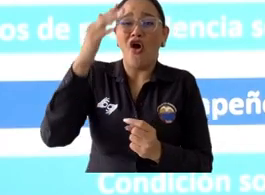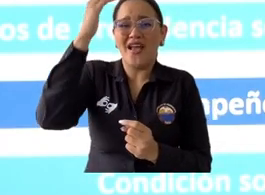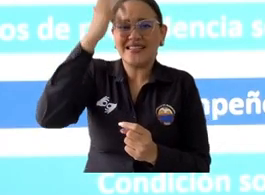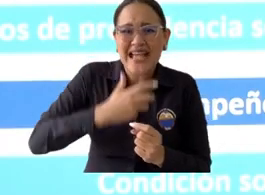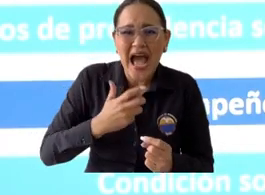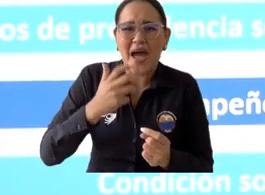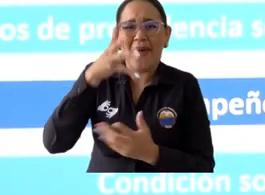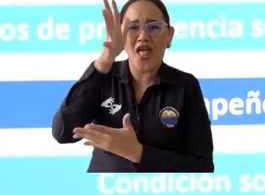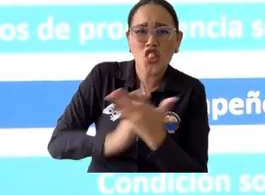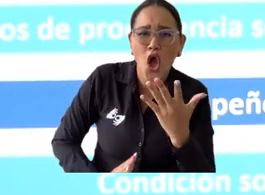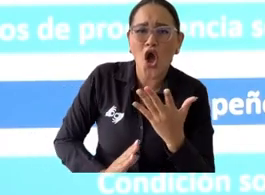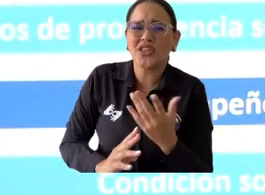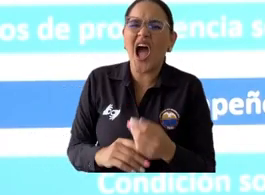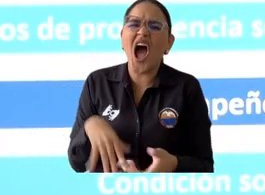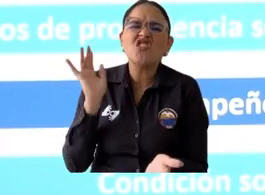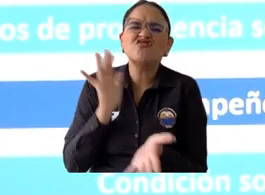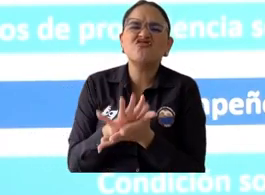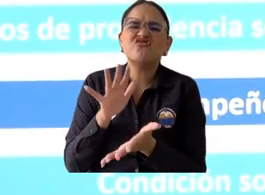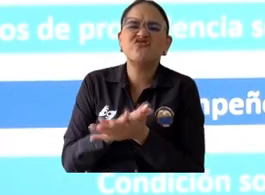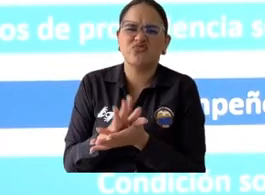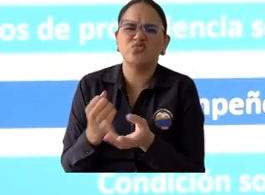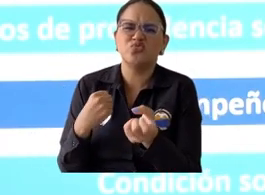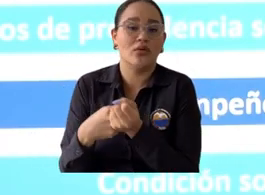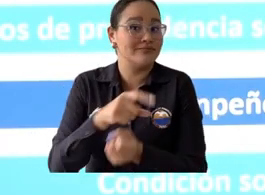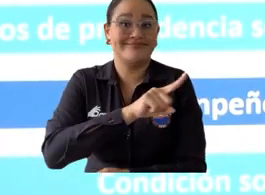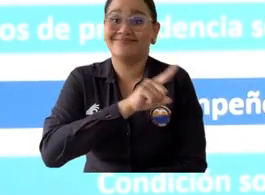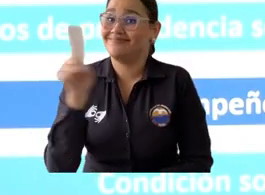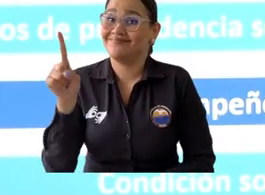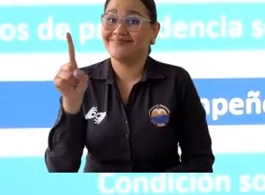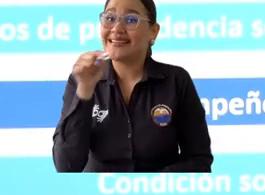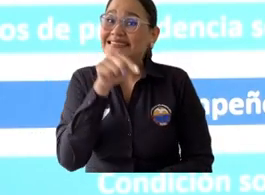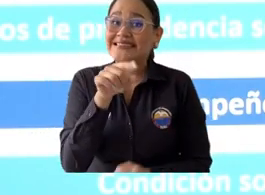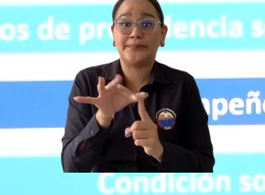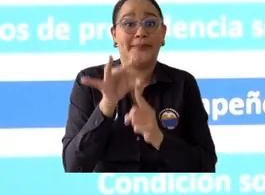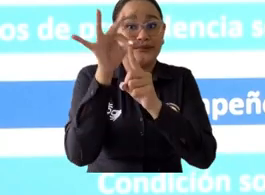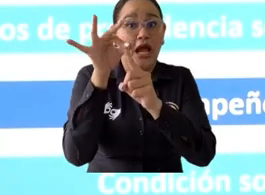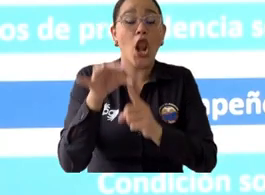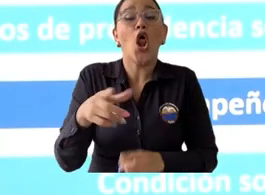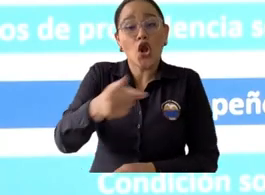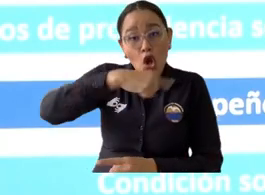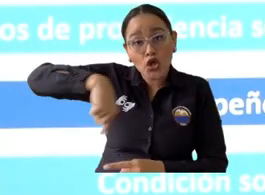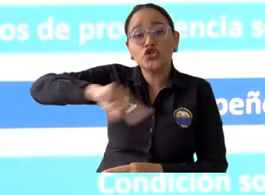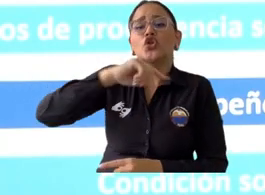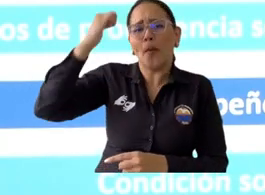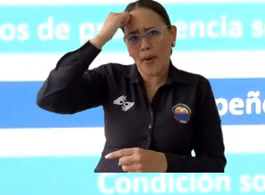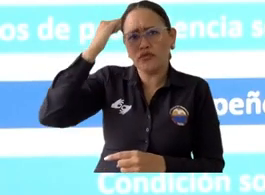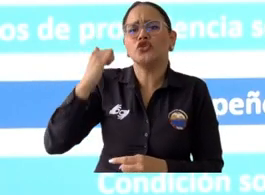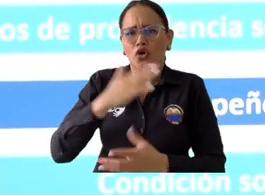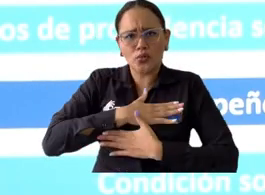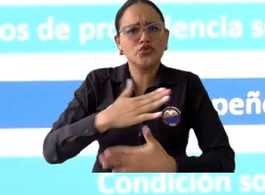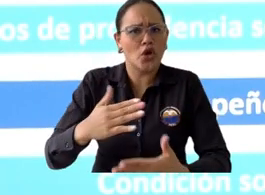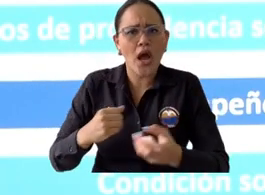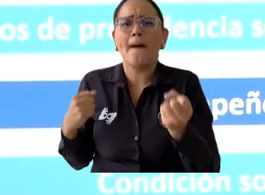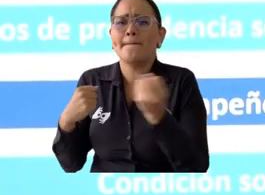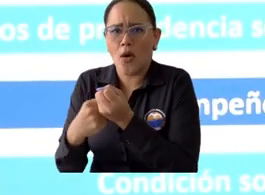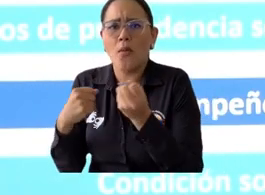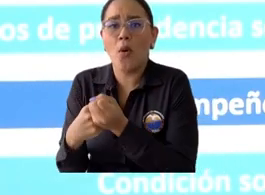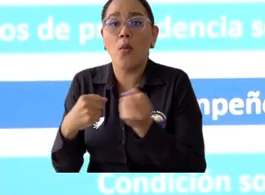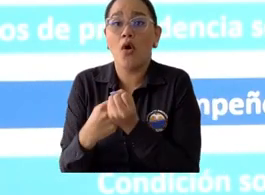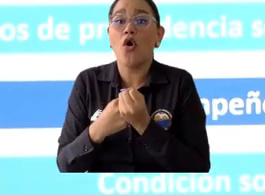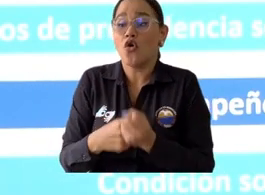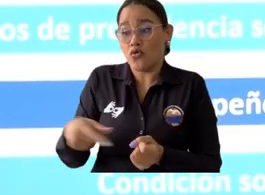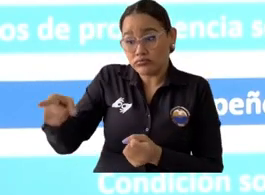rigor las ganas de aprender los estudiantes los profesores podemos hacer el mayor esfuerzo posible pero la voluntad de graduarse de terminar su carrera